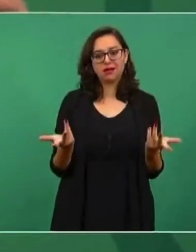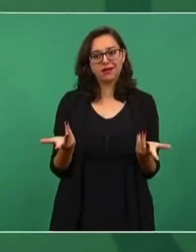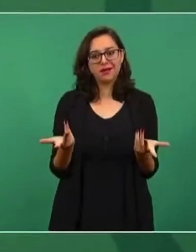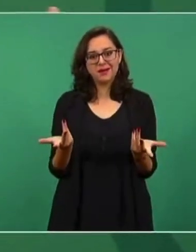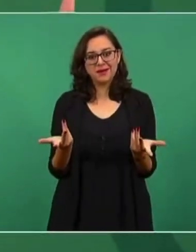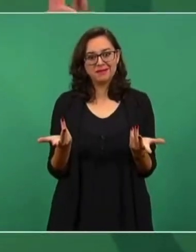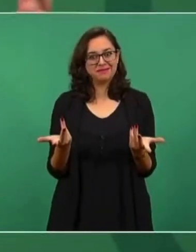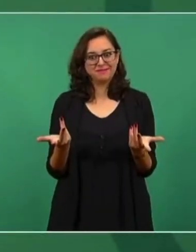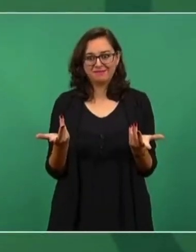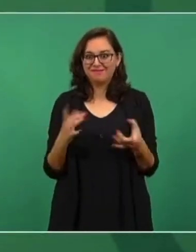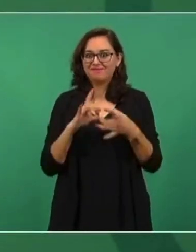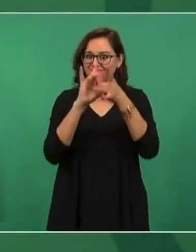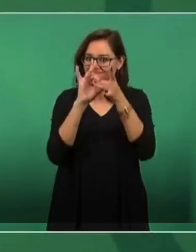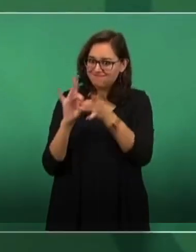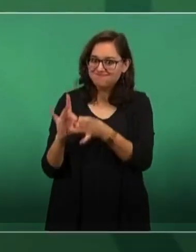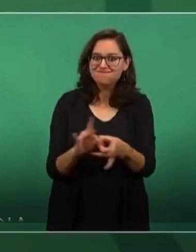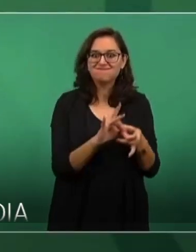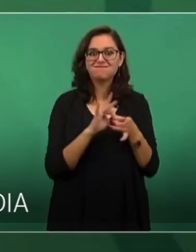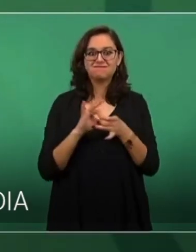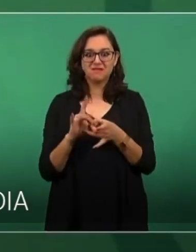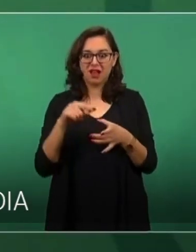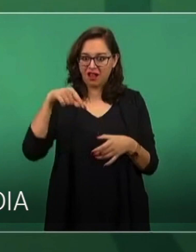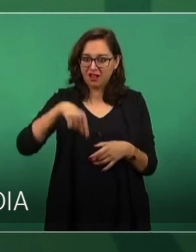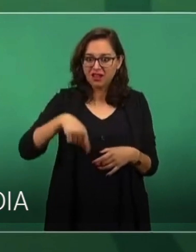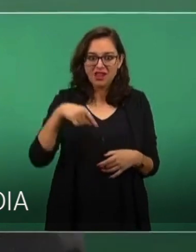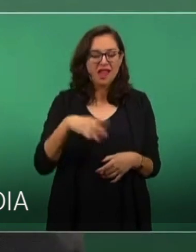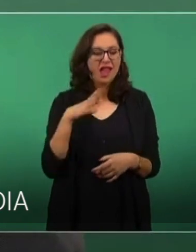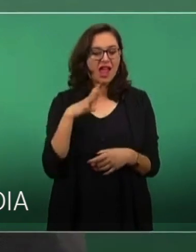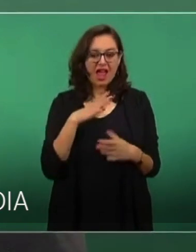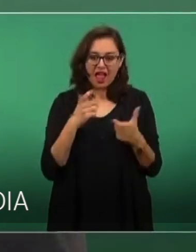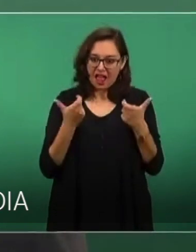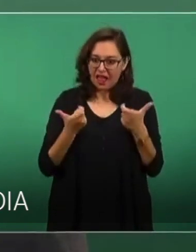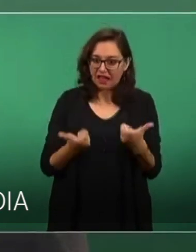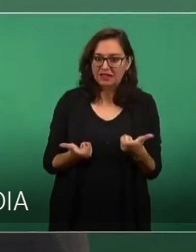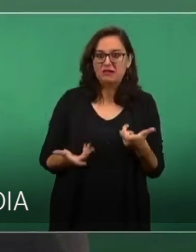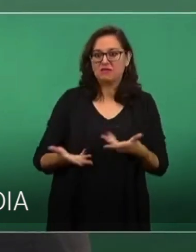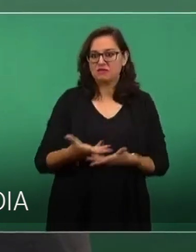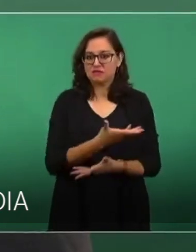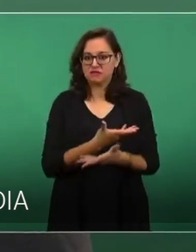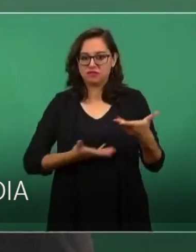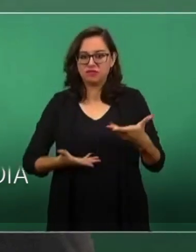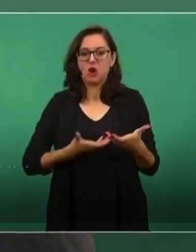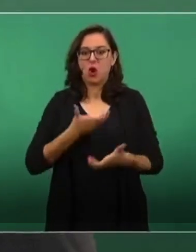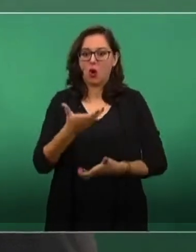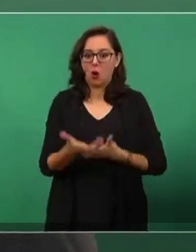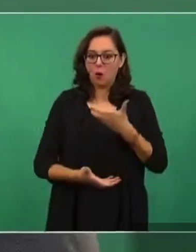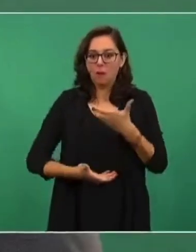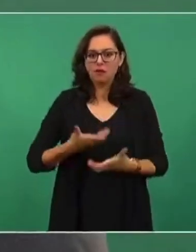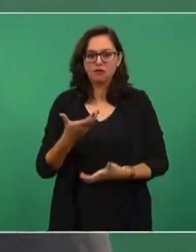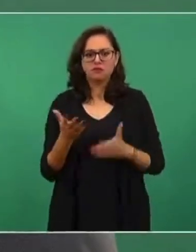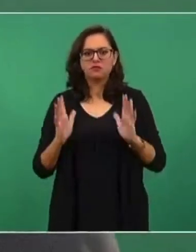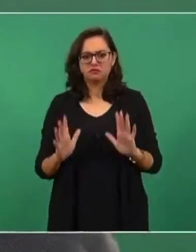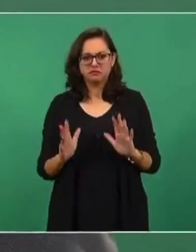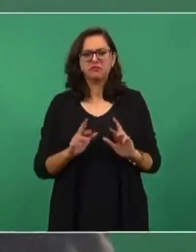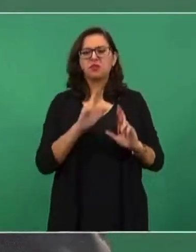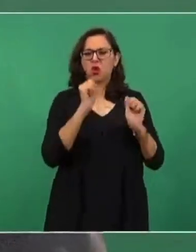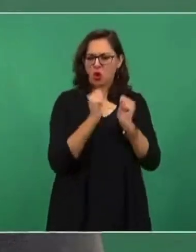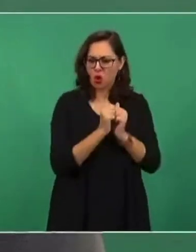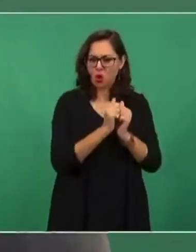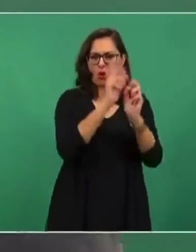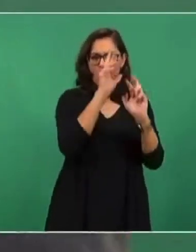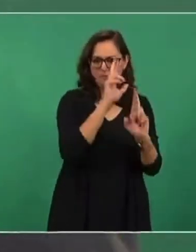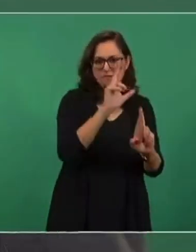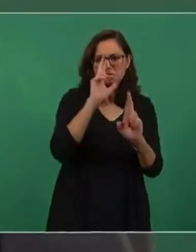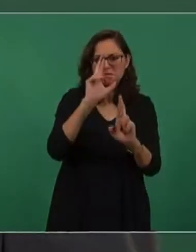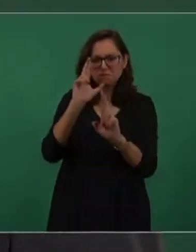región económica, comercial, a partir del respeto a nuestras soberanías y